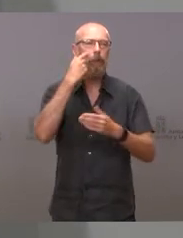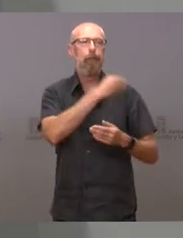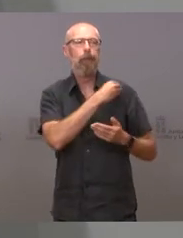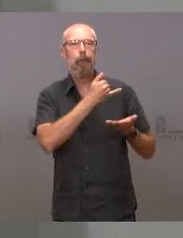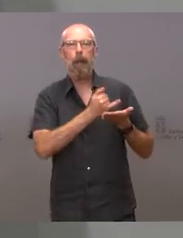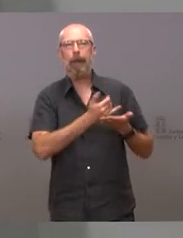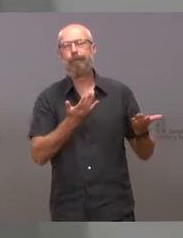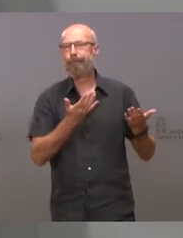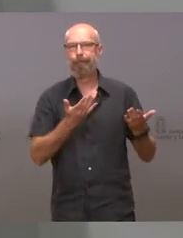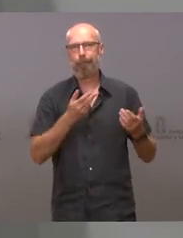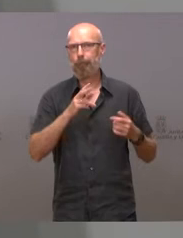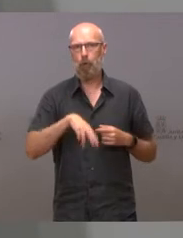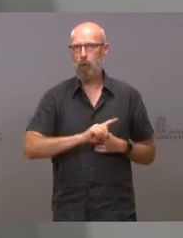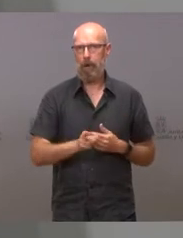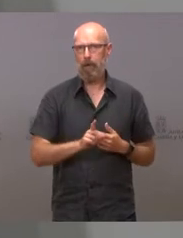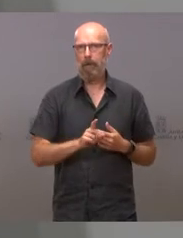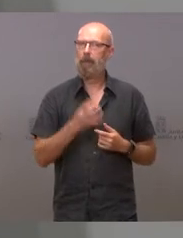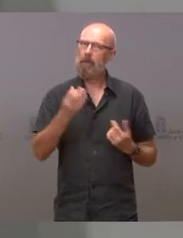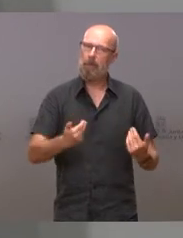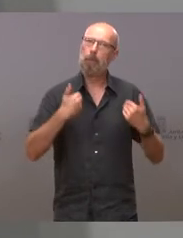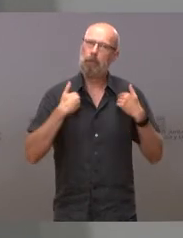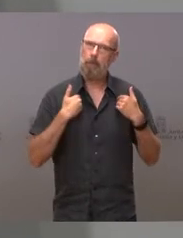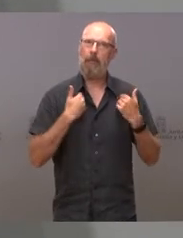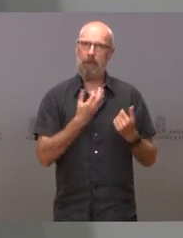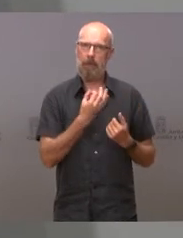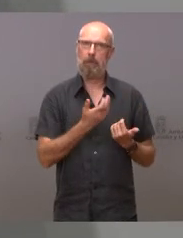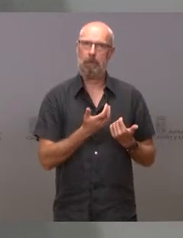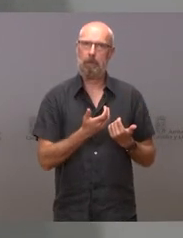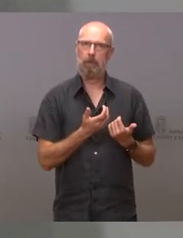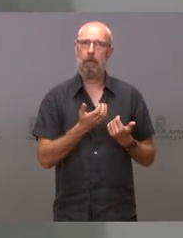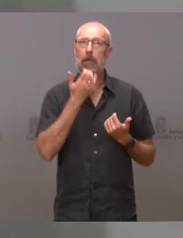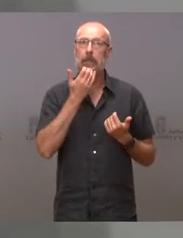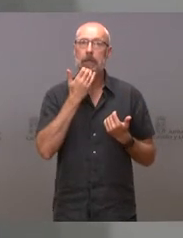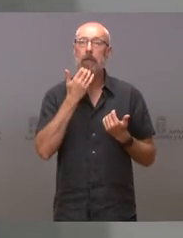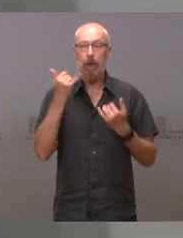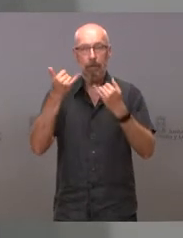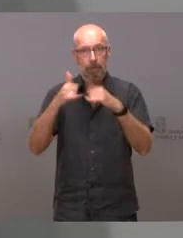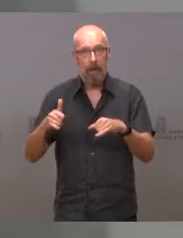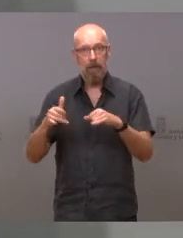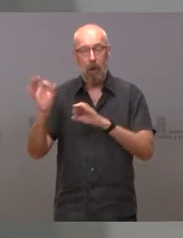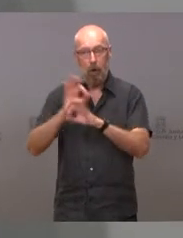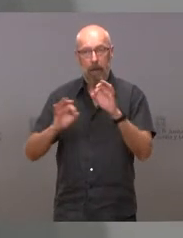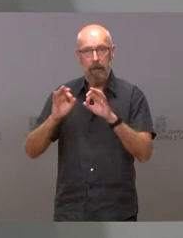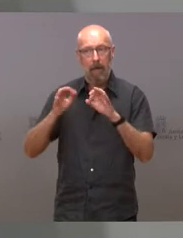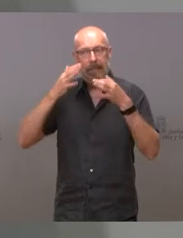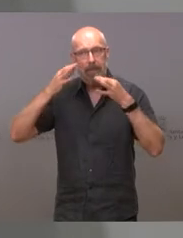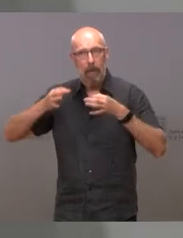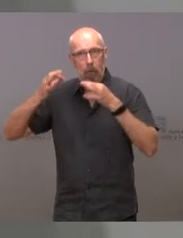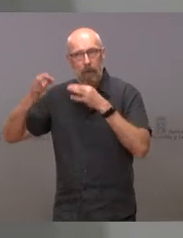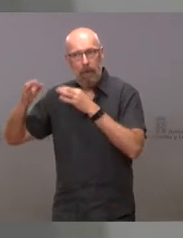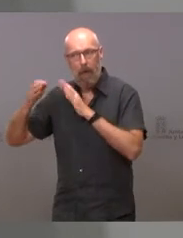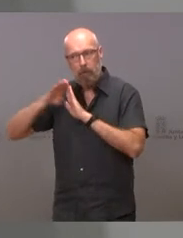es tener responsabilidad. Si somos capaces de organizar las fiestas con seguridad, adelante.